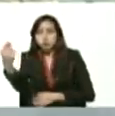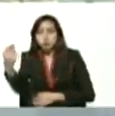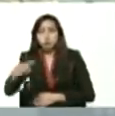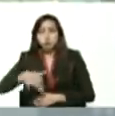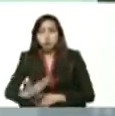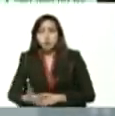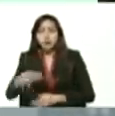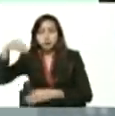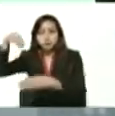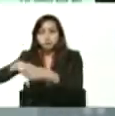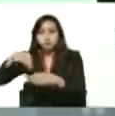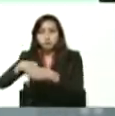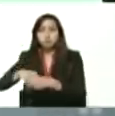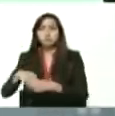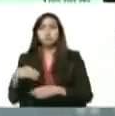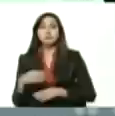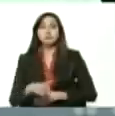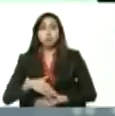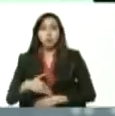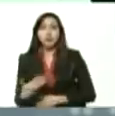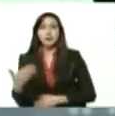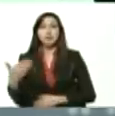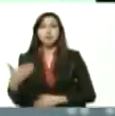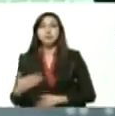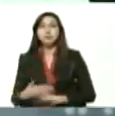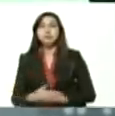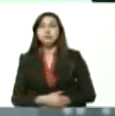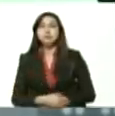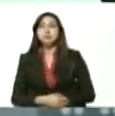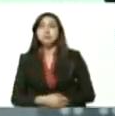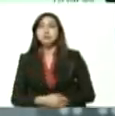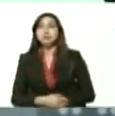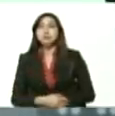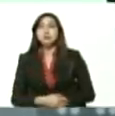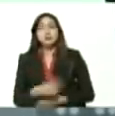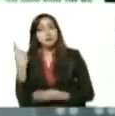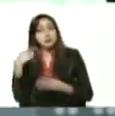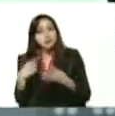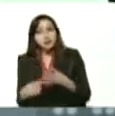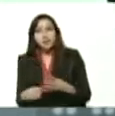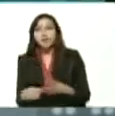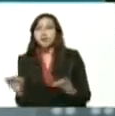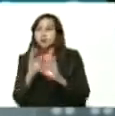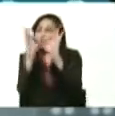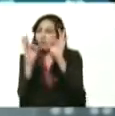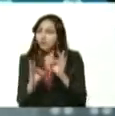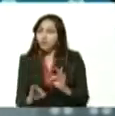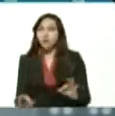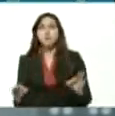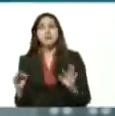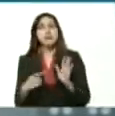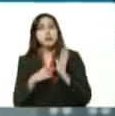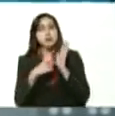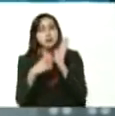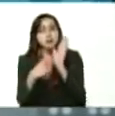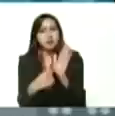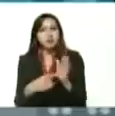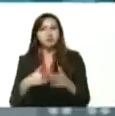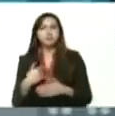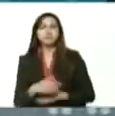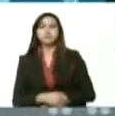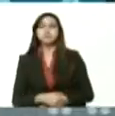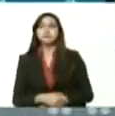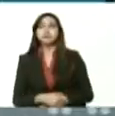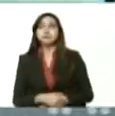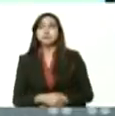tienen depósitos en monedas extranjeras, cuentas corrientes, cuentas de diversos signos,